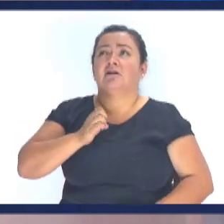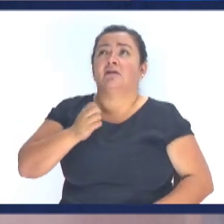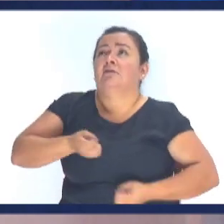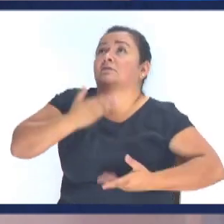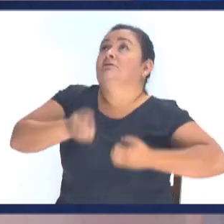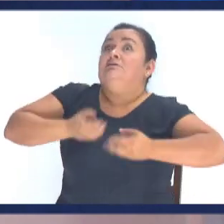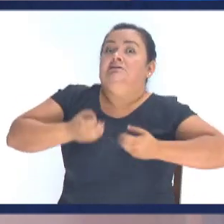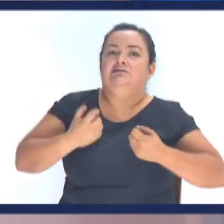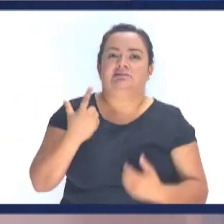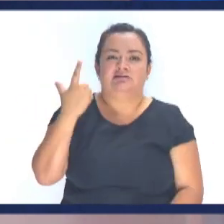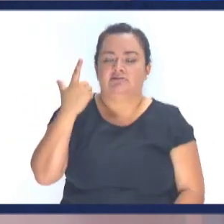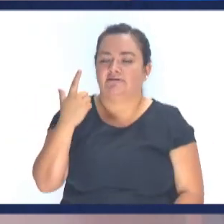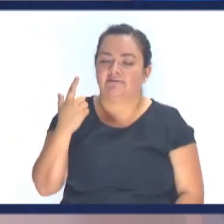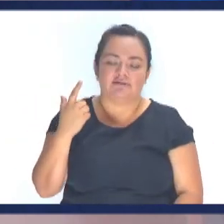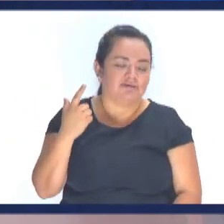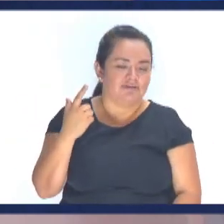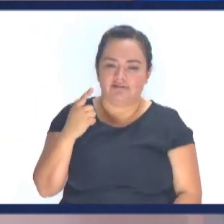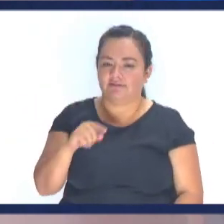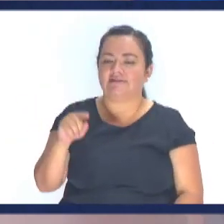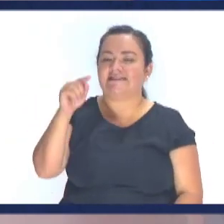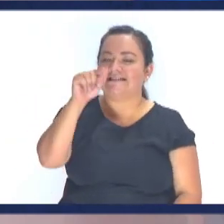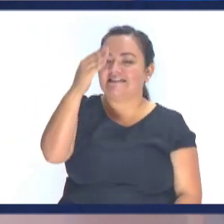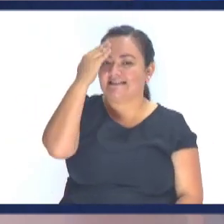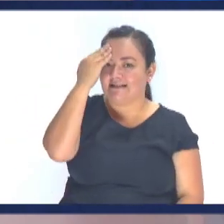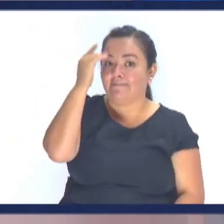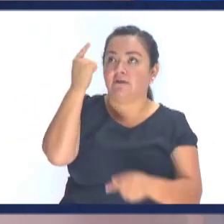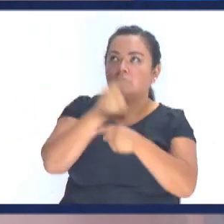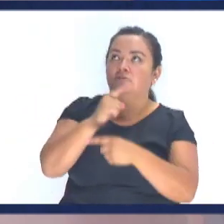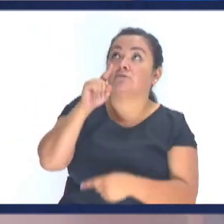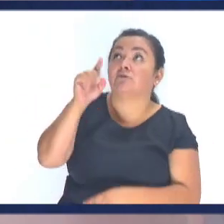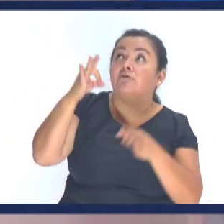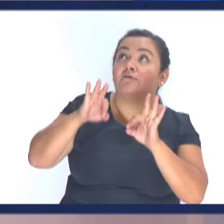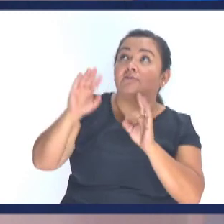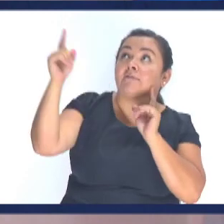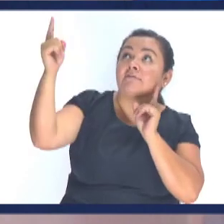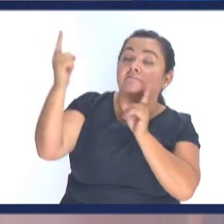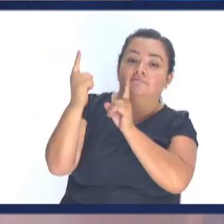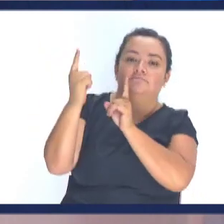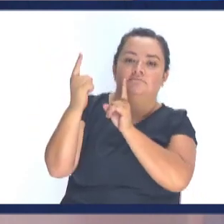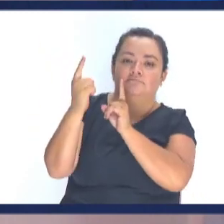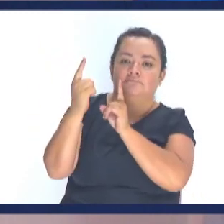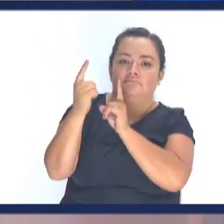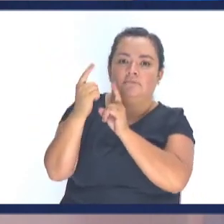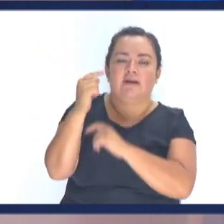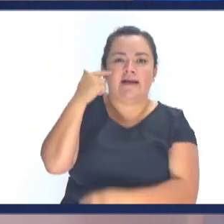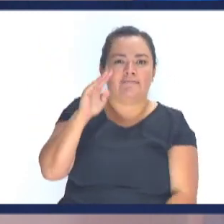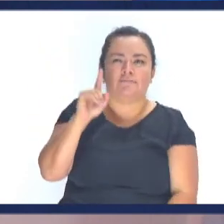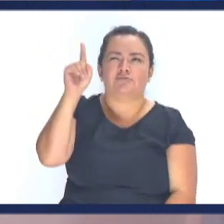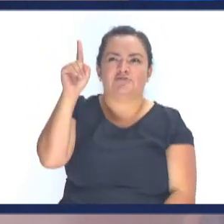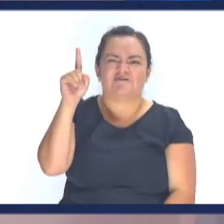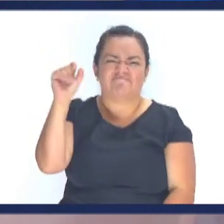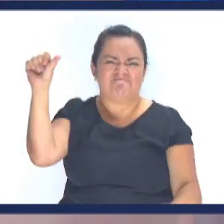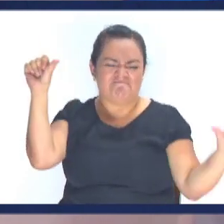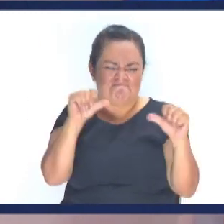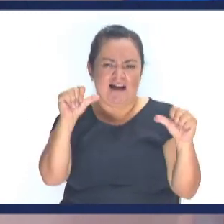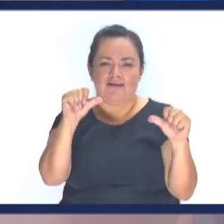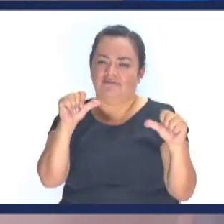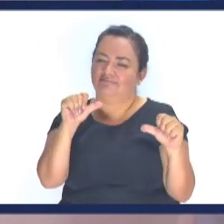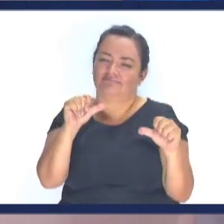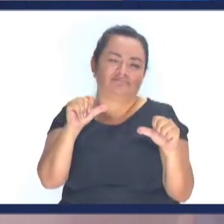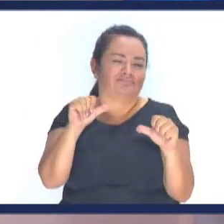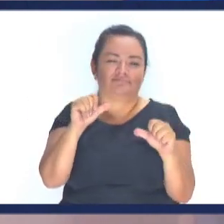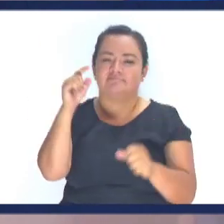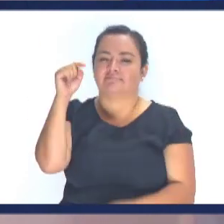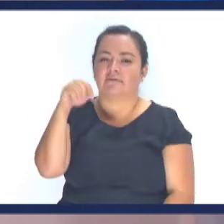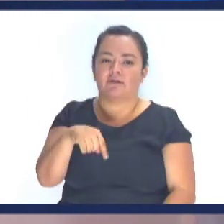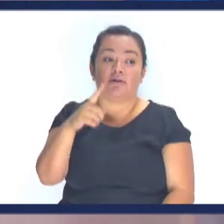con Dios Sino que conozcas Quien Dios es Muchas personas han pintado Un Dios sádico Y ahorita